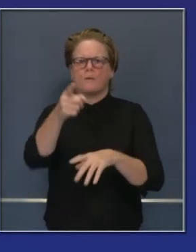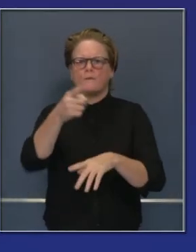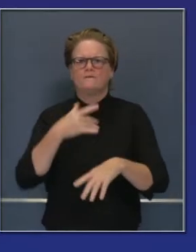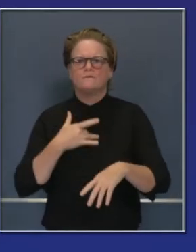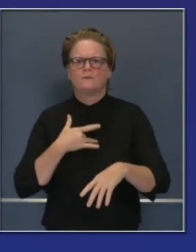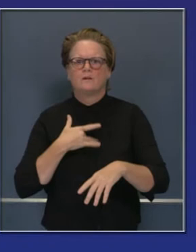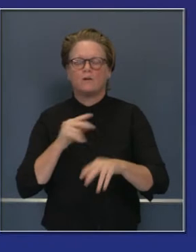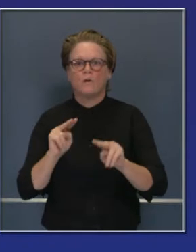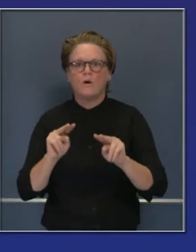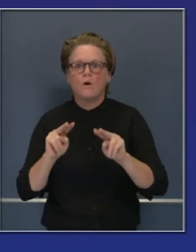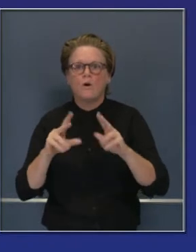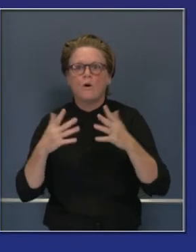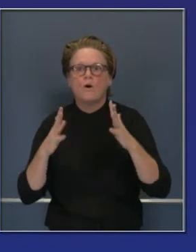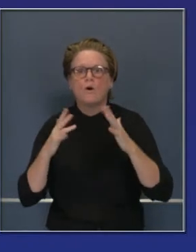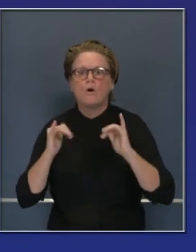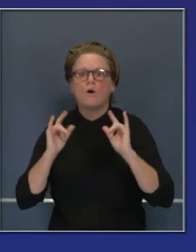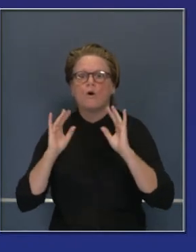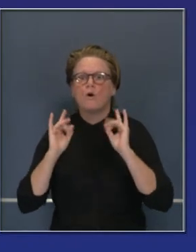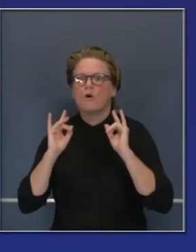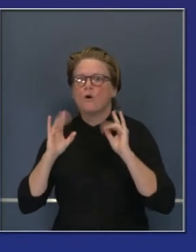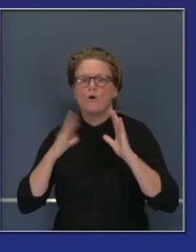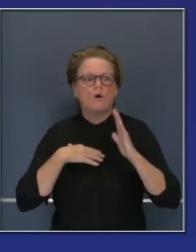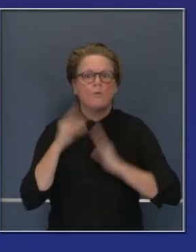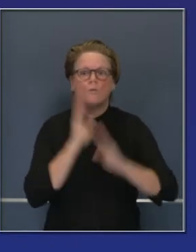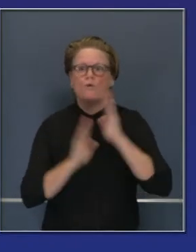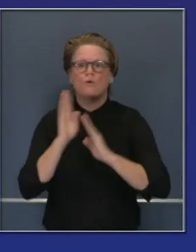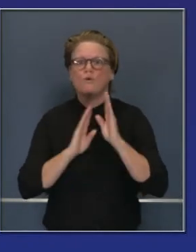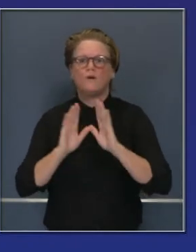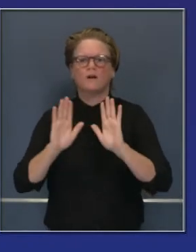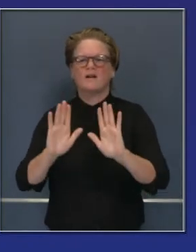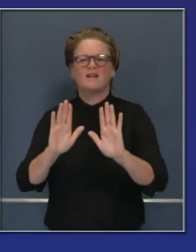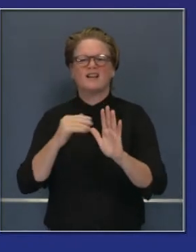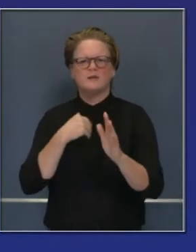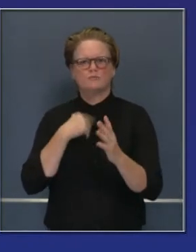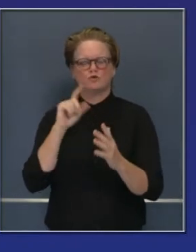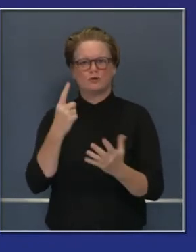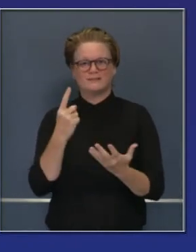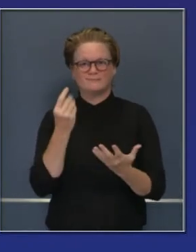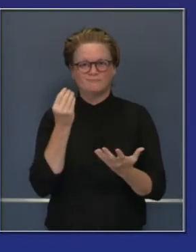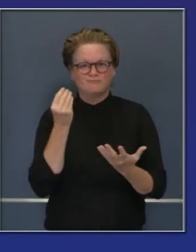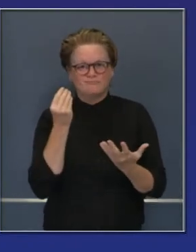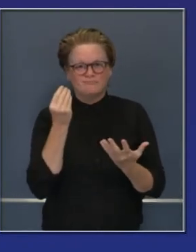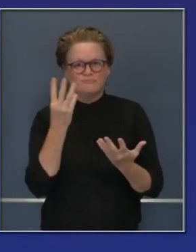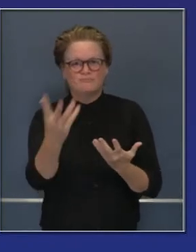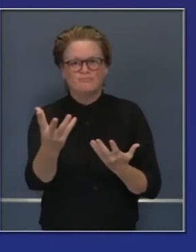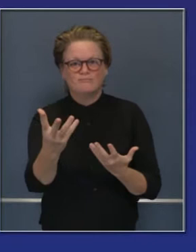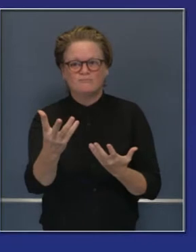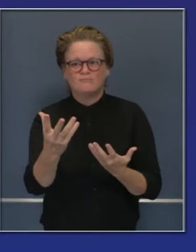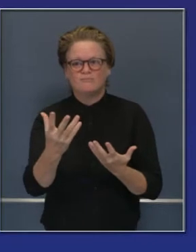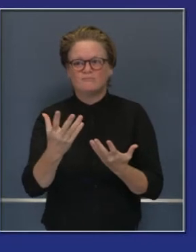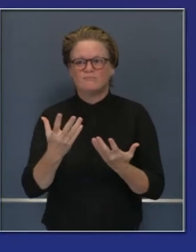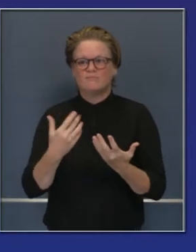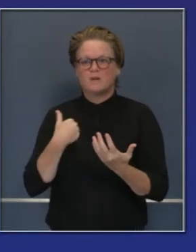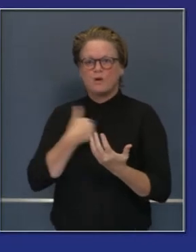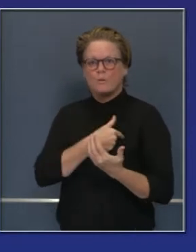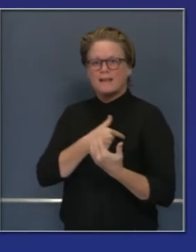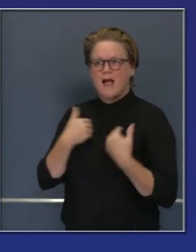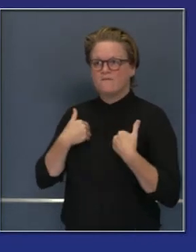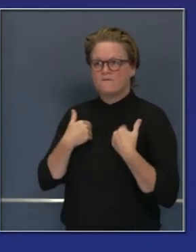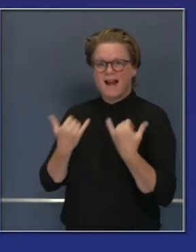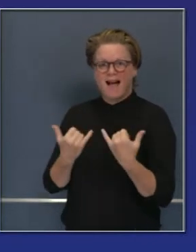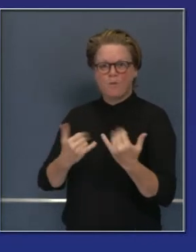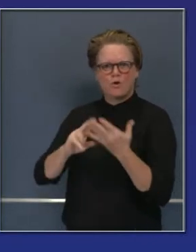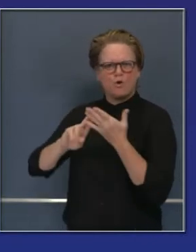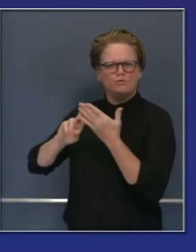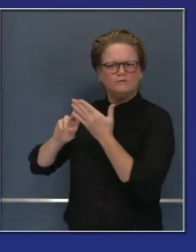más abundancia de lo que sea necesario. Y también les quiero traer las últimas noticias sobre el inventario debido a